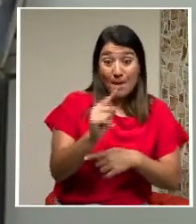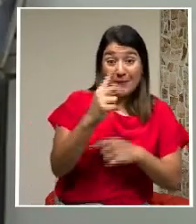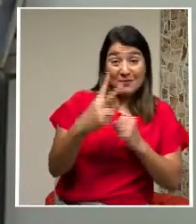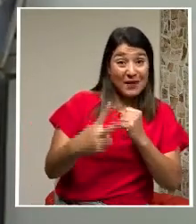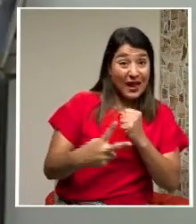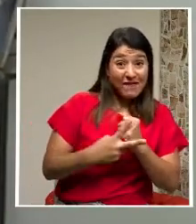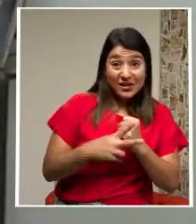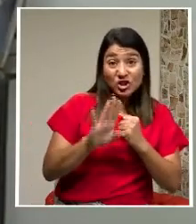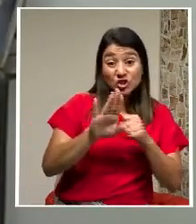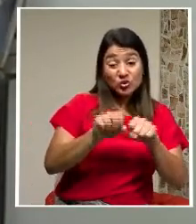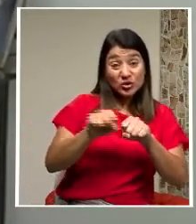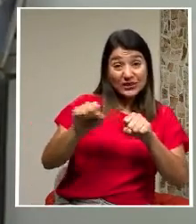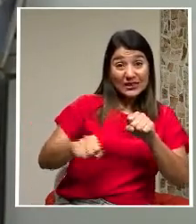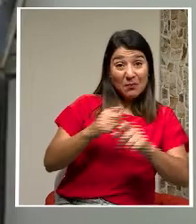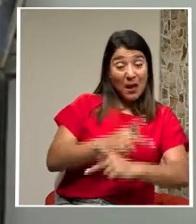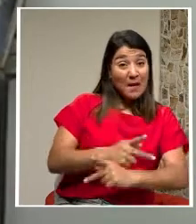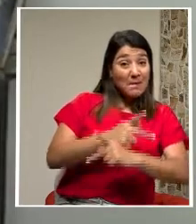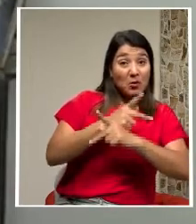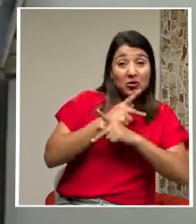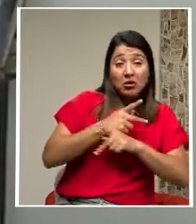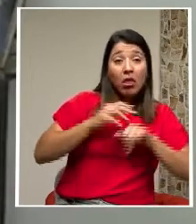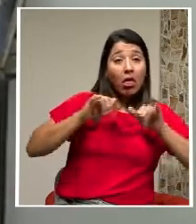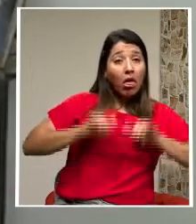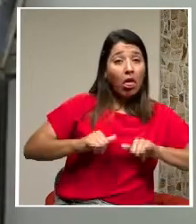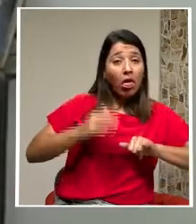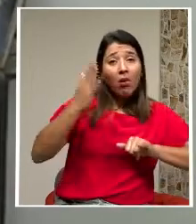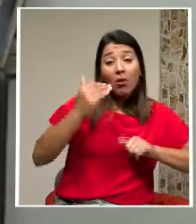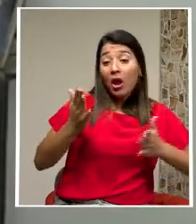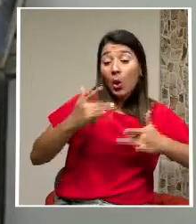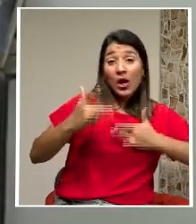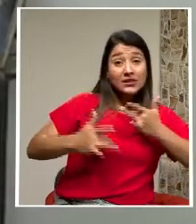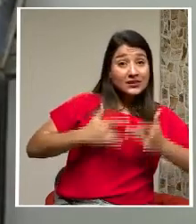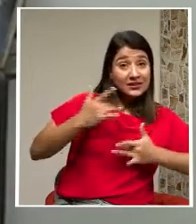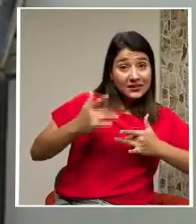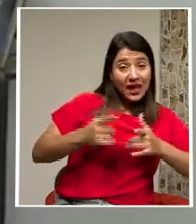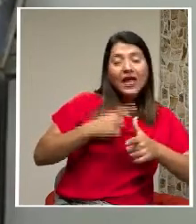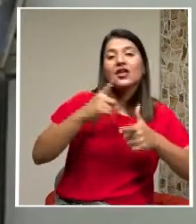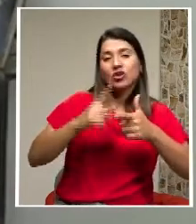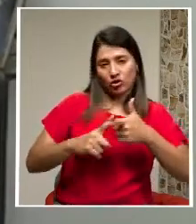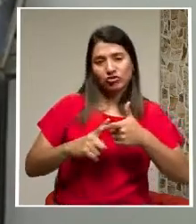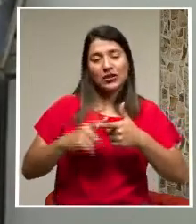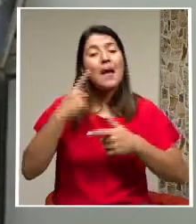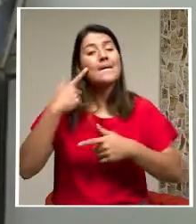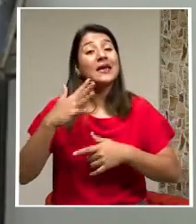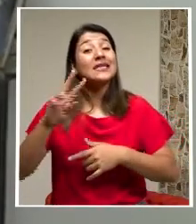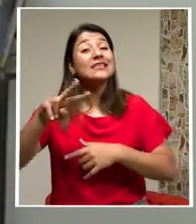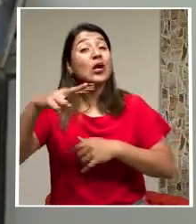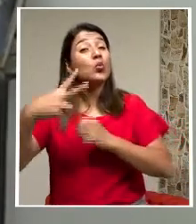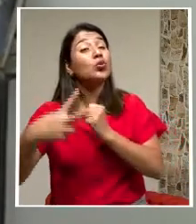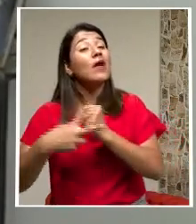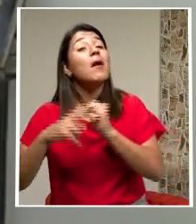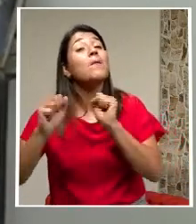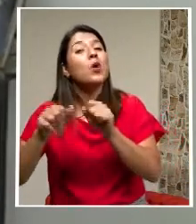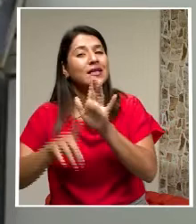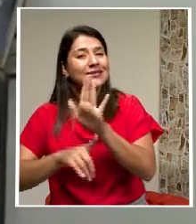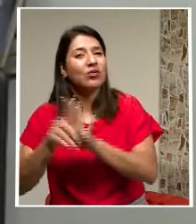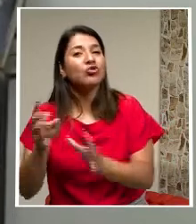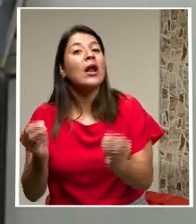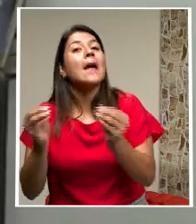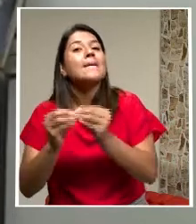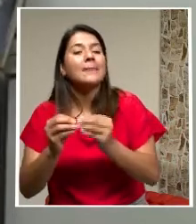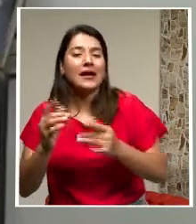Tengo más chance de sufrir infección, como le digo Y esta vez tener enfermedad un poquito,